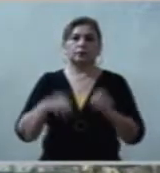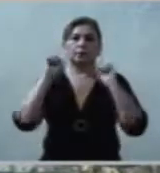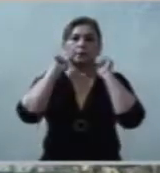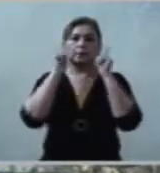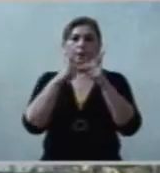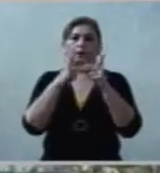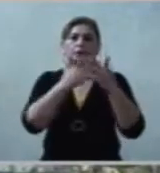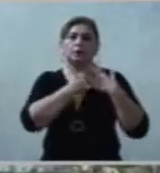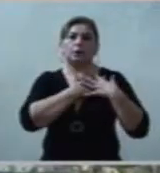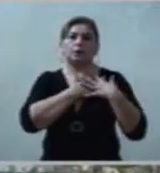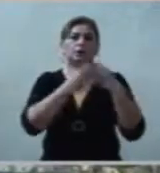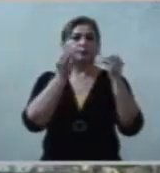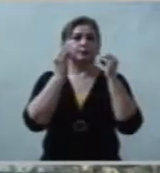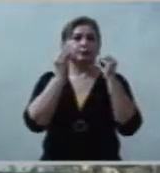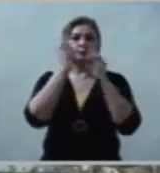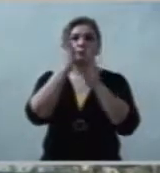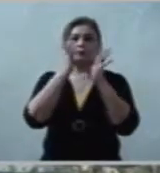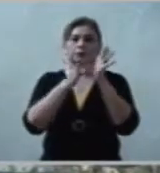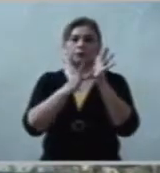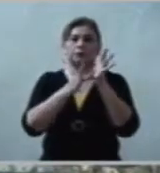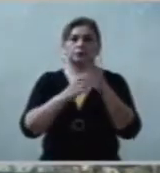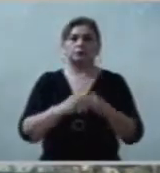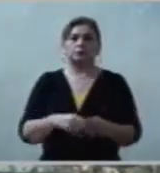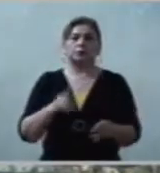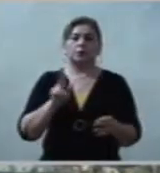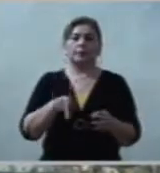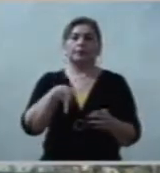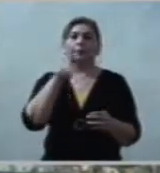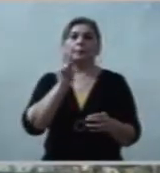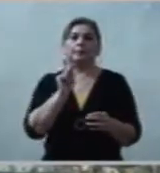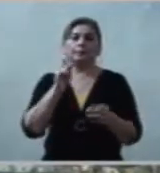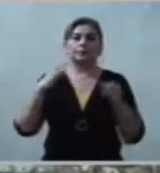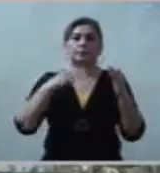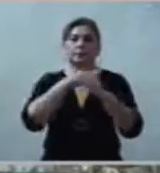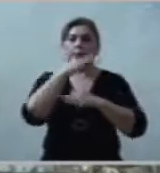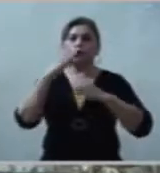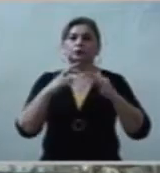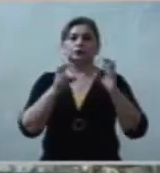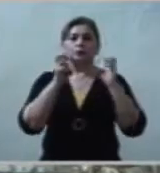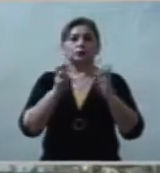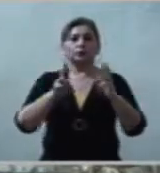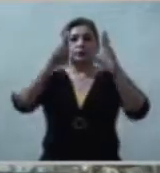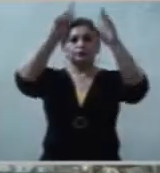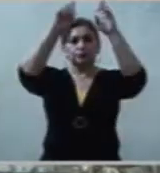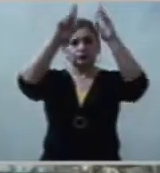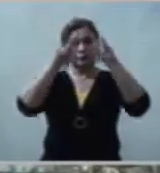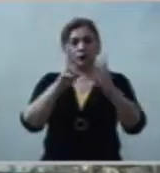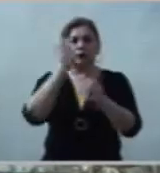amó a Jesús, pero todo eso se lo regaló Dios.